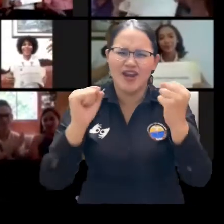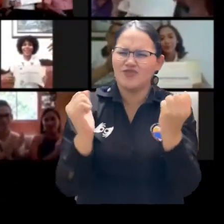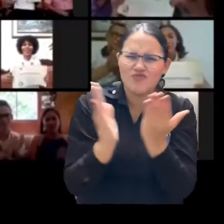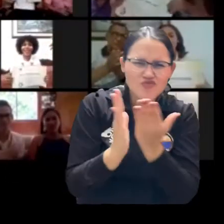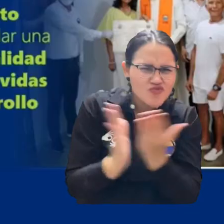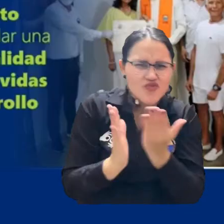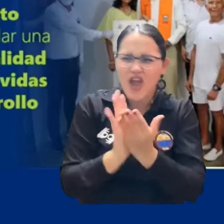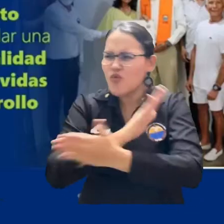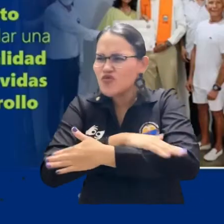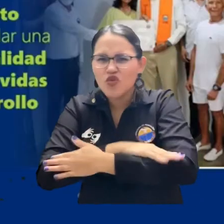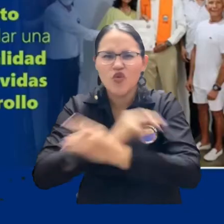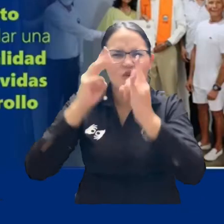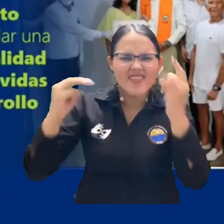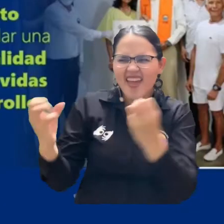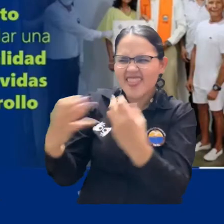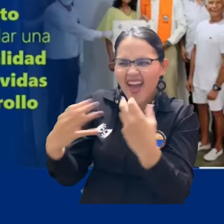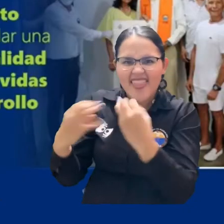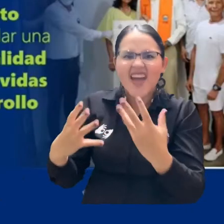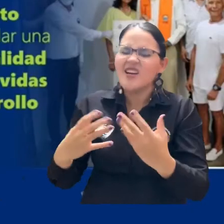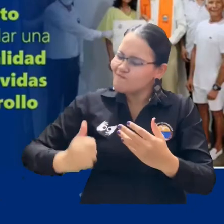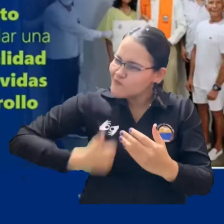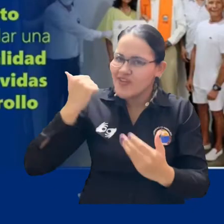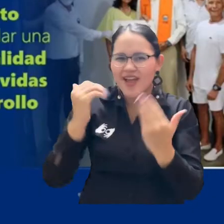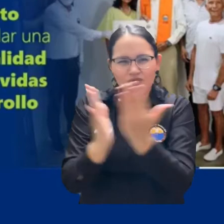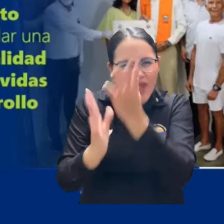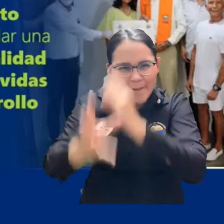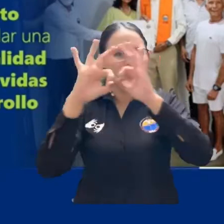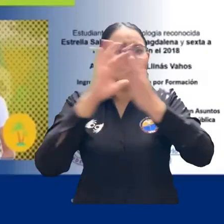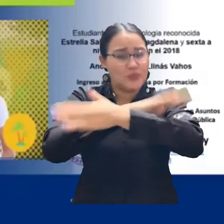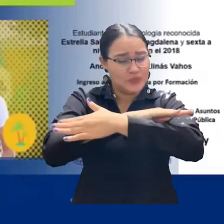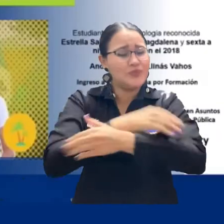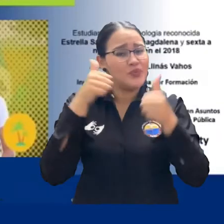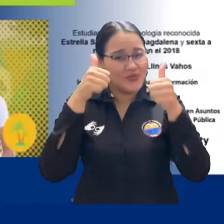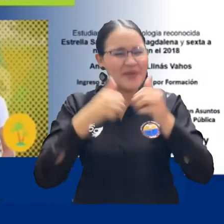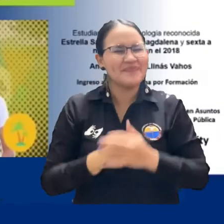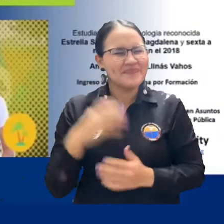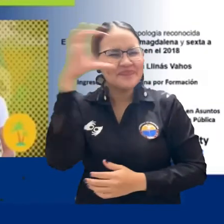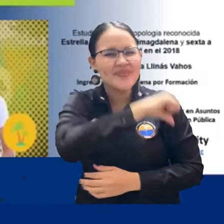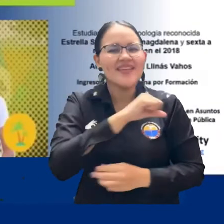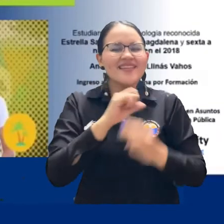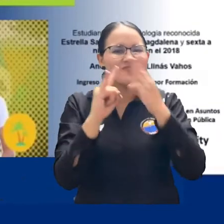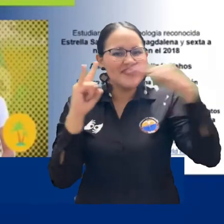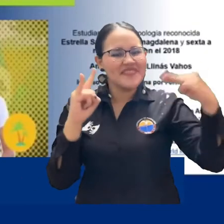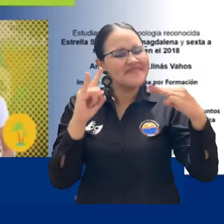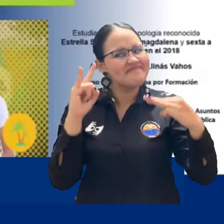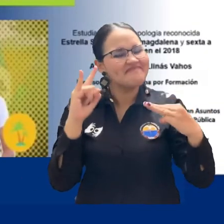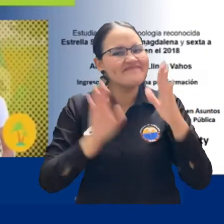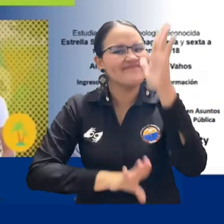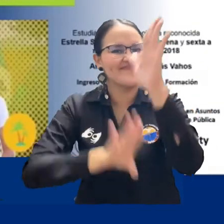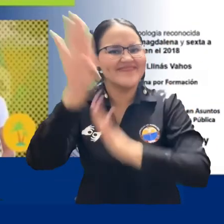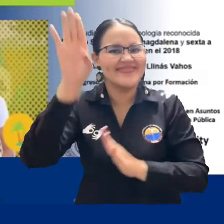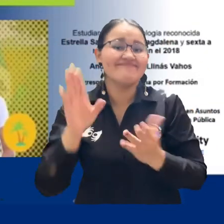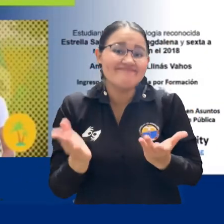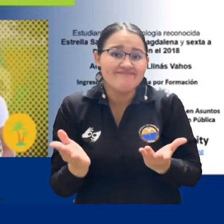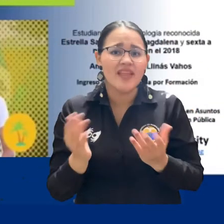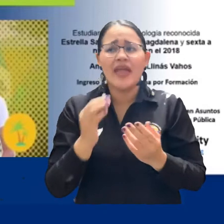orgulloso que estoy como rector como profesor de que se hayan tomado en serio este tema de las pruebas y me llena de satisfacción porque eso me hace sentir que